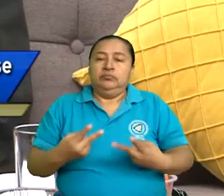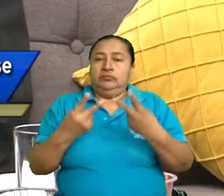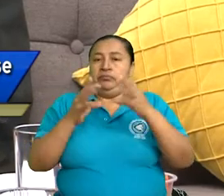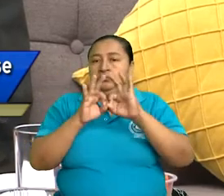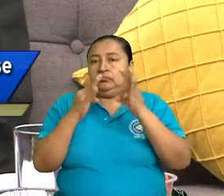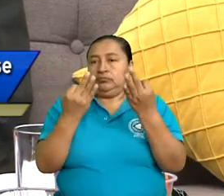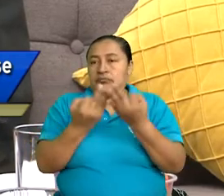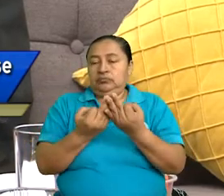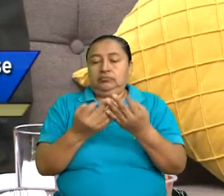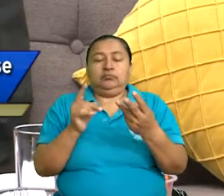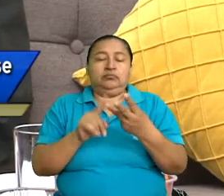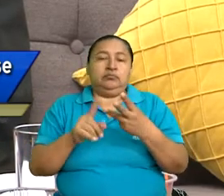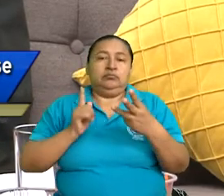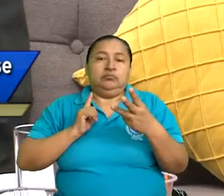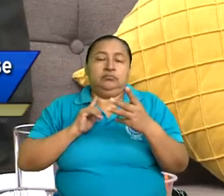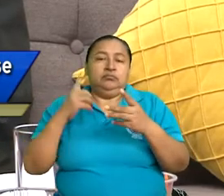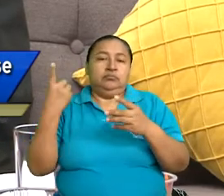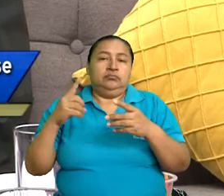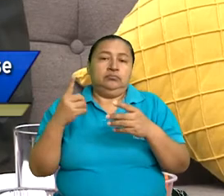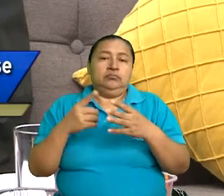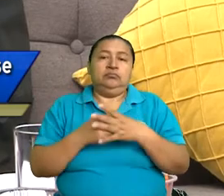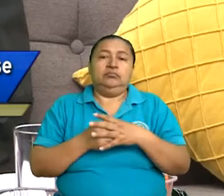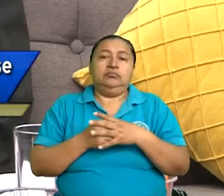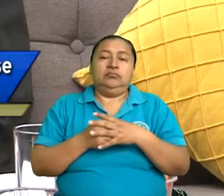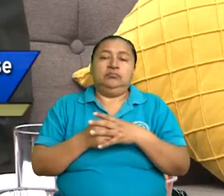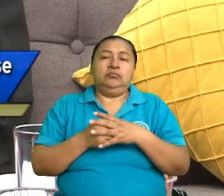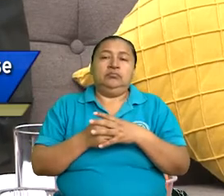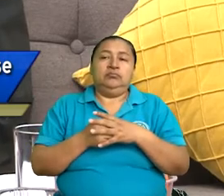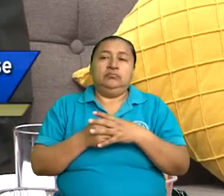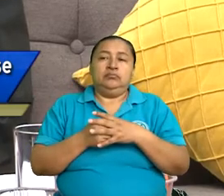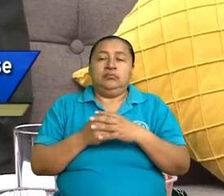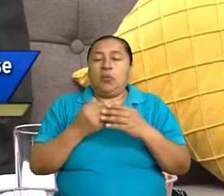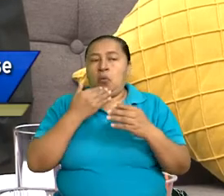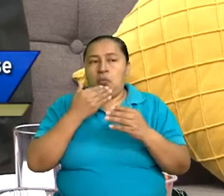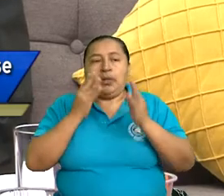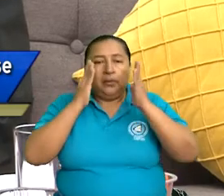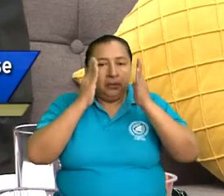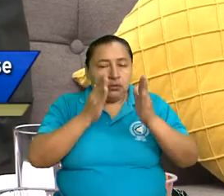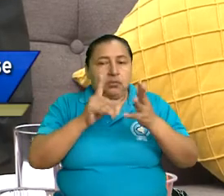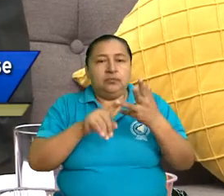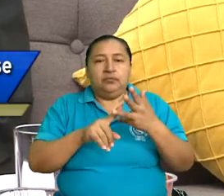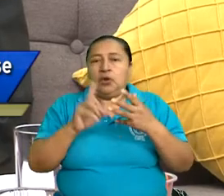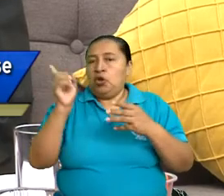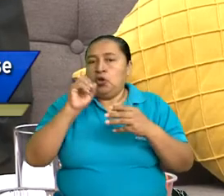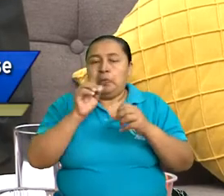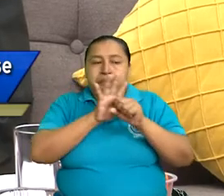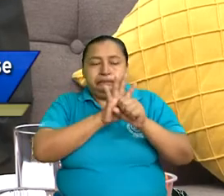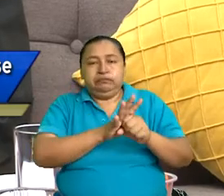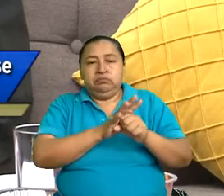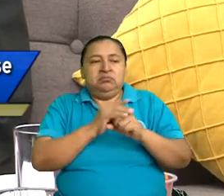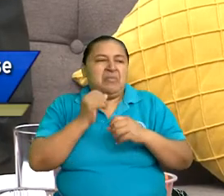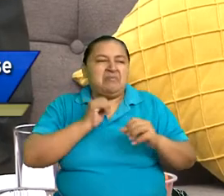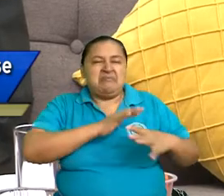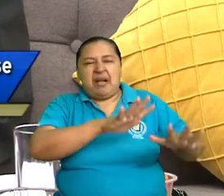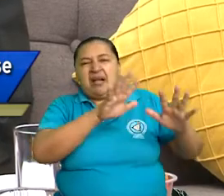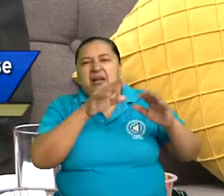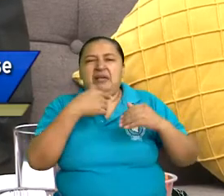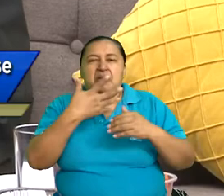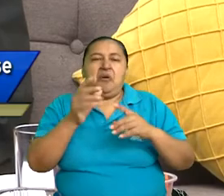familia, tienen derecho a buen trato, a no ser víctimas de ningún tipo de